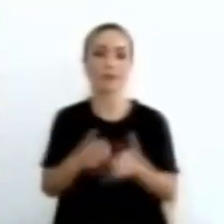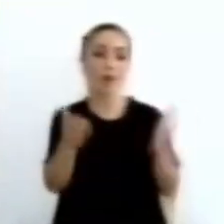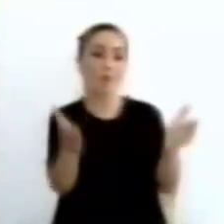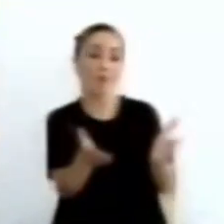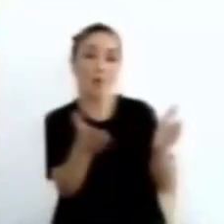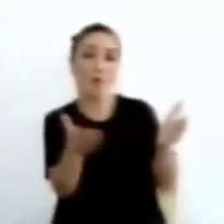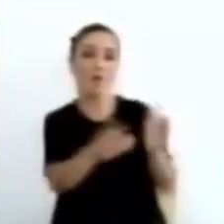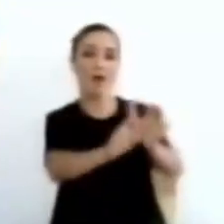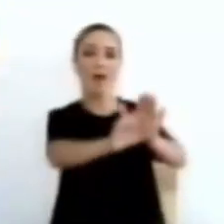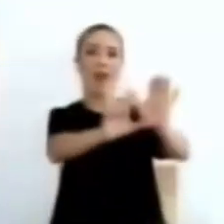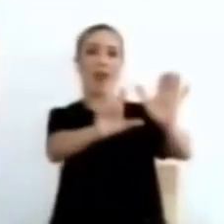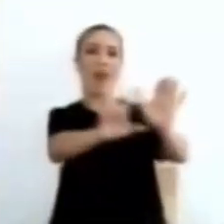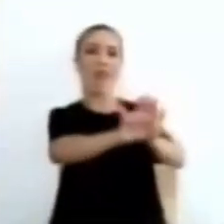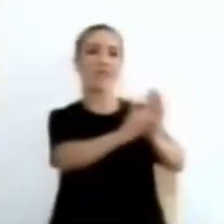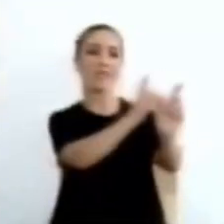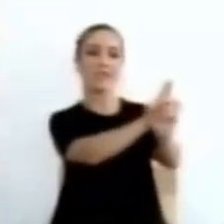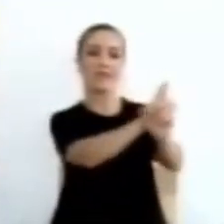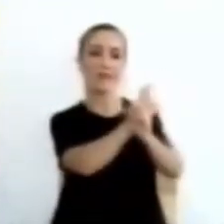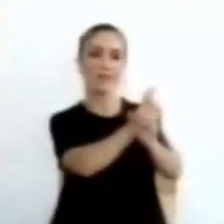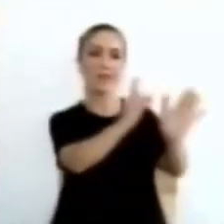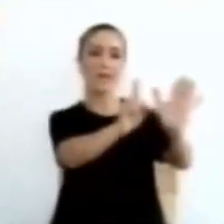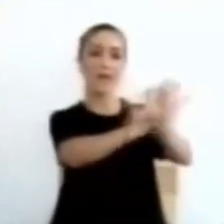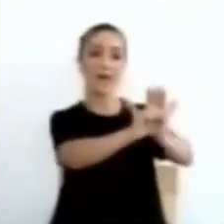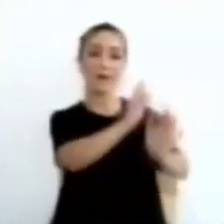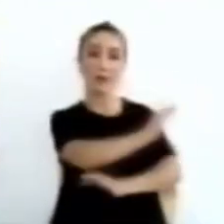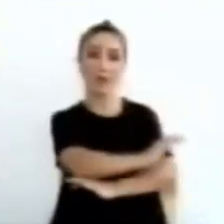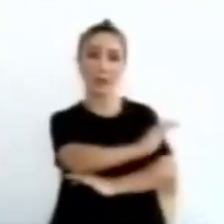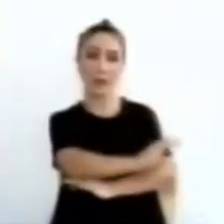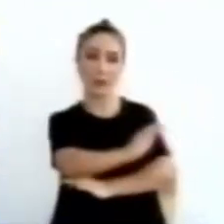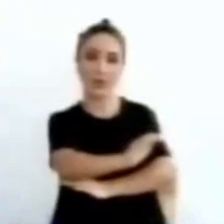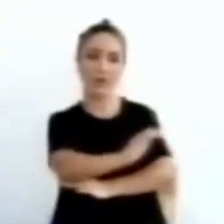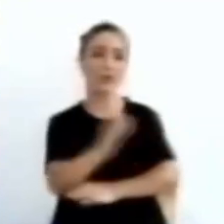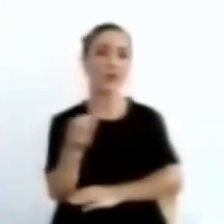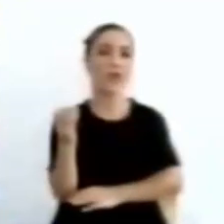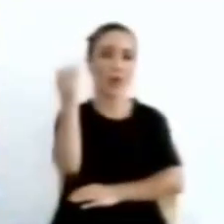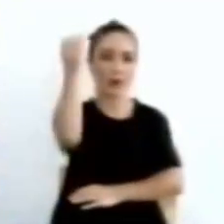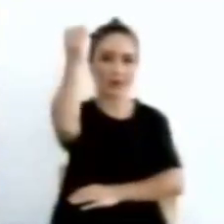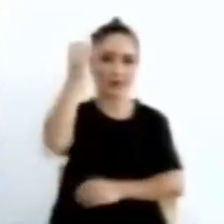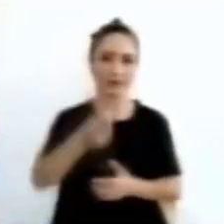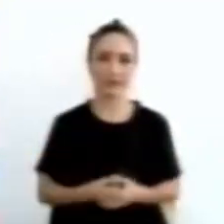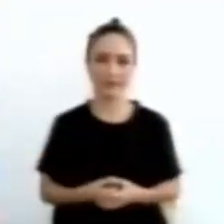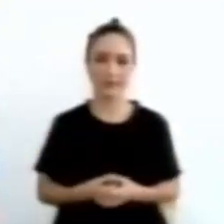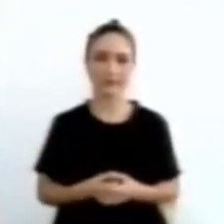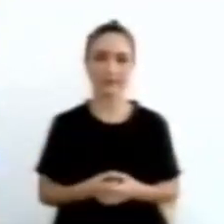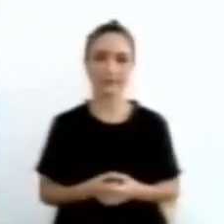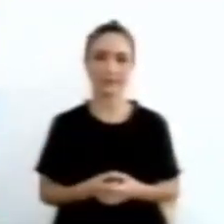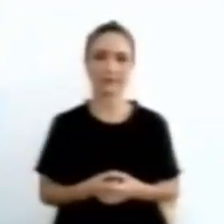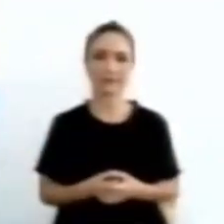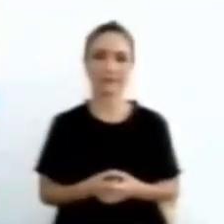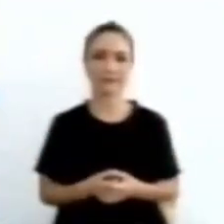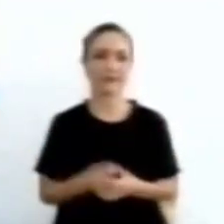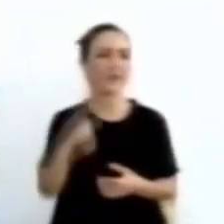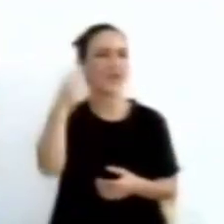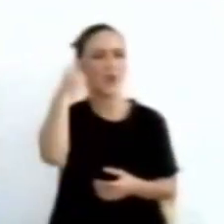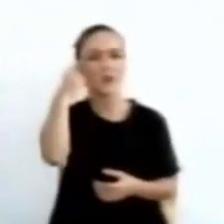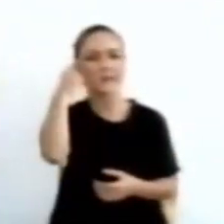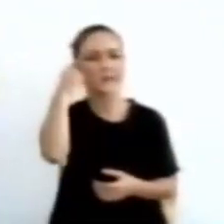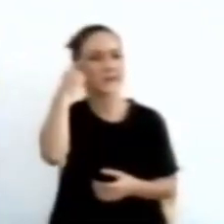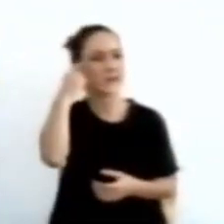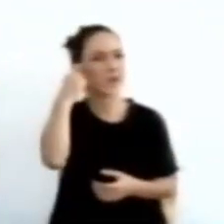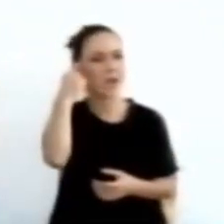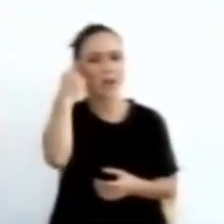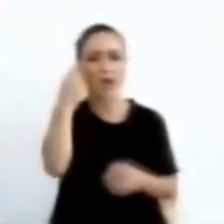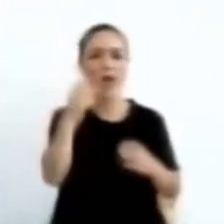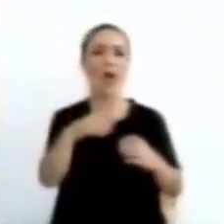defensores de los derechos de los niños y adolescentes sin considerar sus deberes